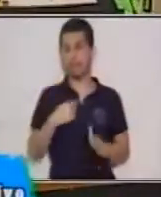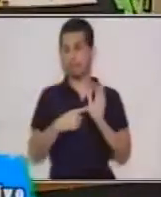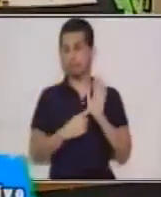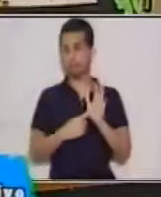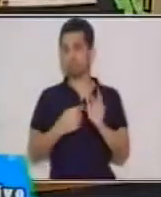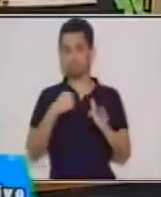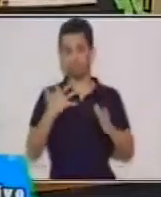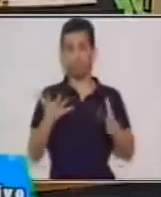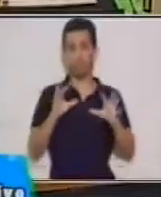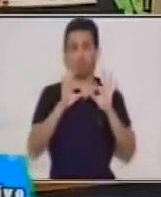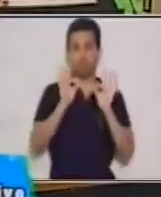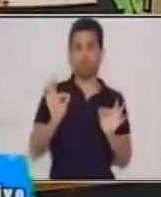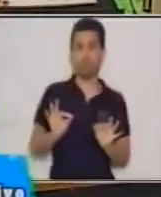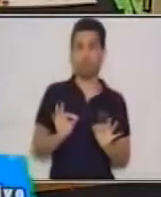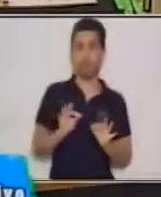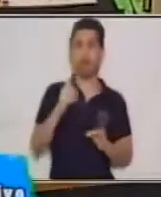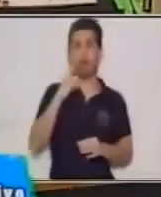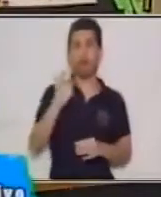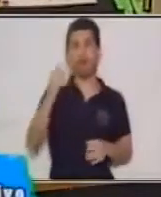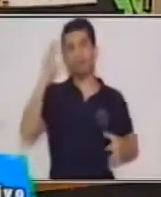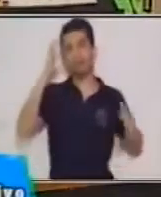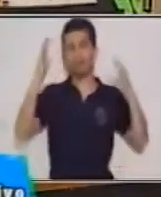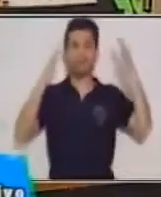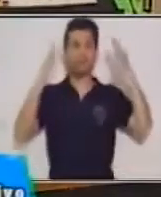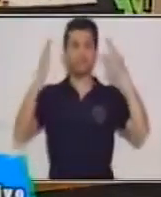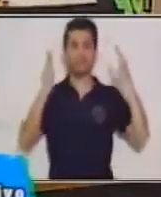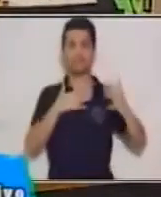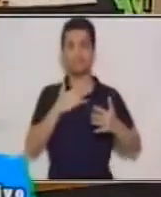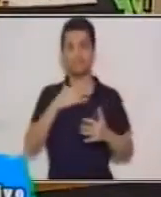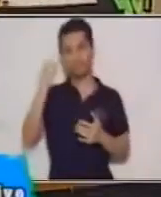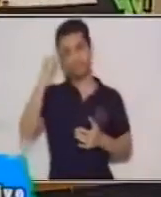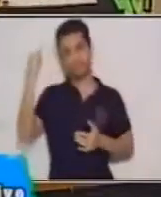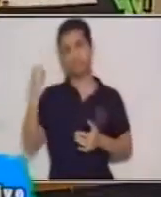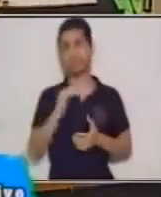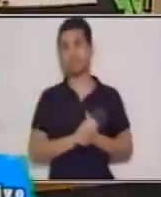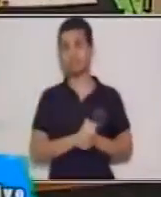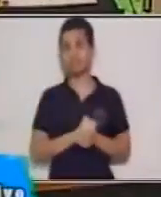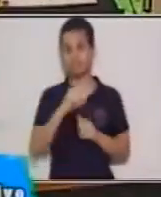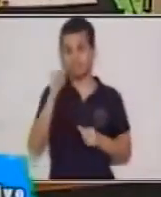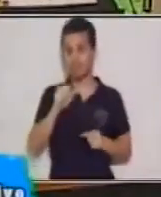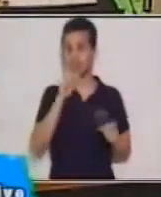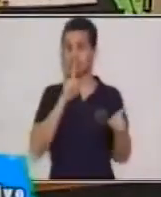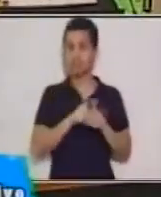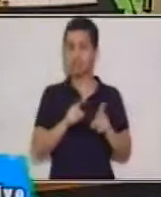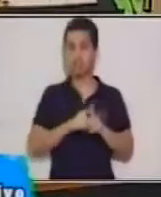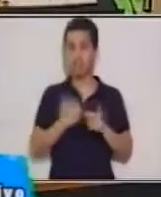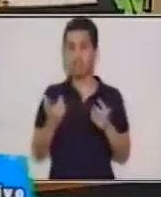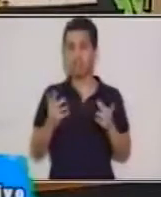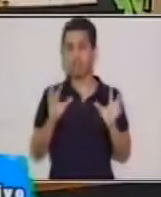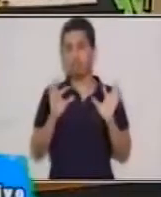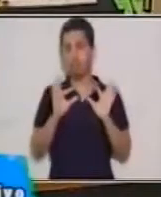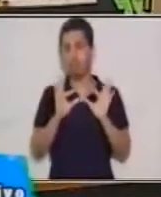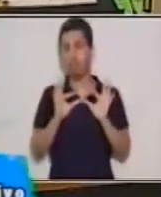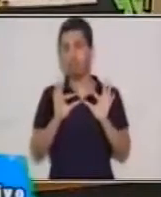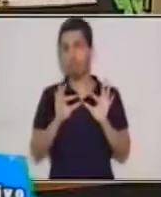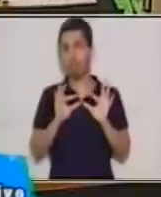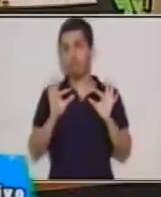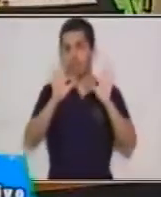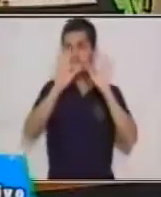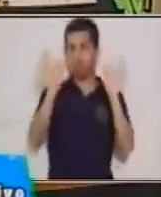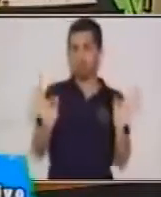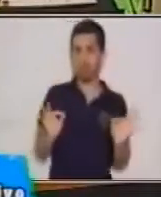forma, de acuerdo a la creatividad de nuestra imaginación. Podemos tomar la forma de algún ser